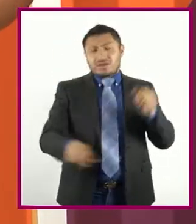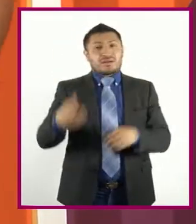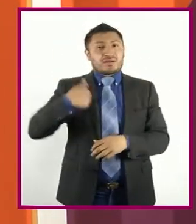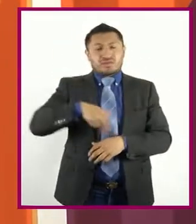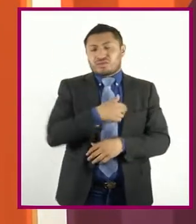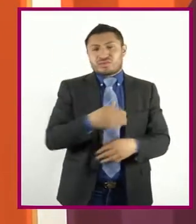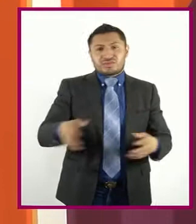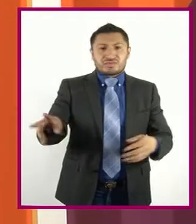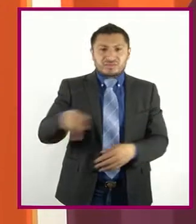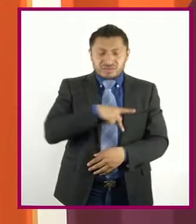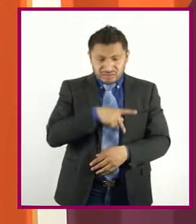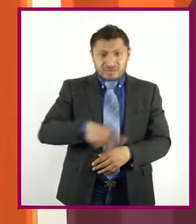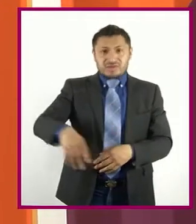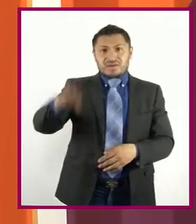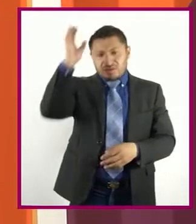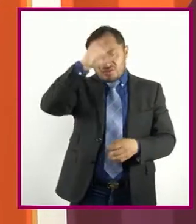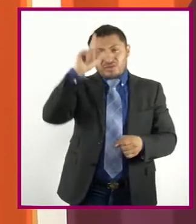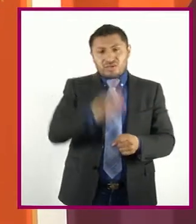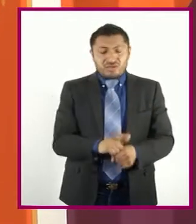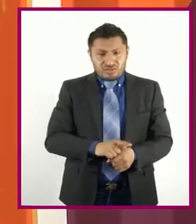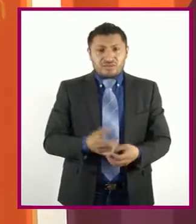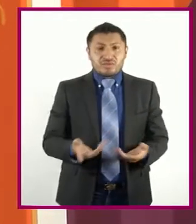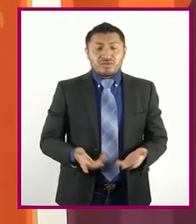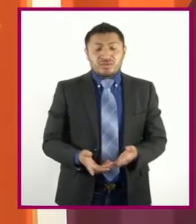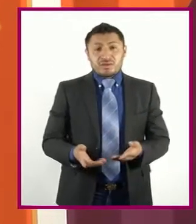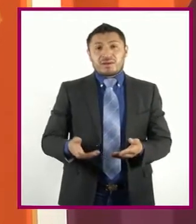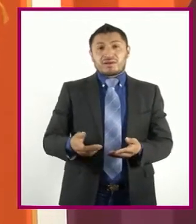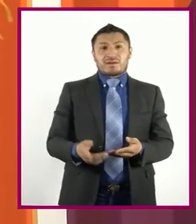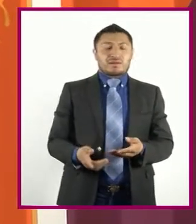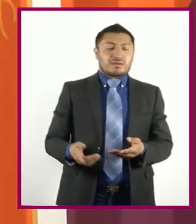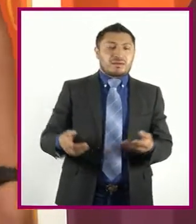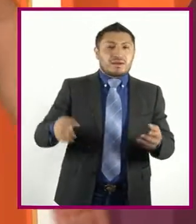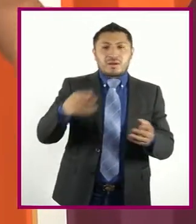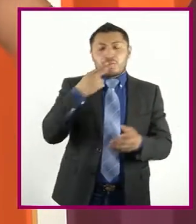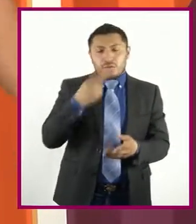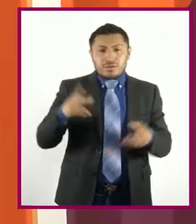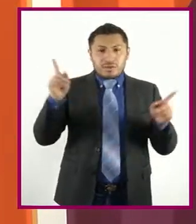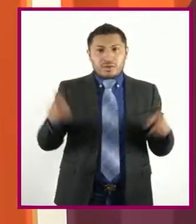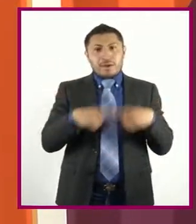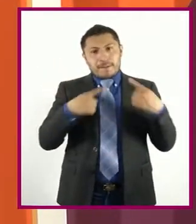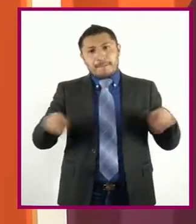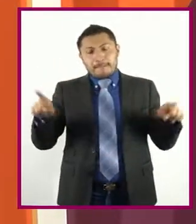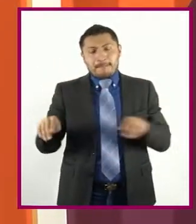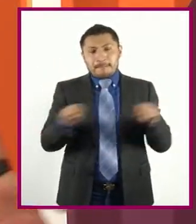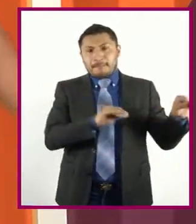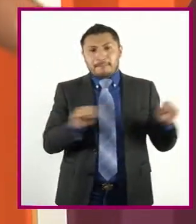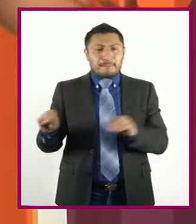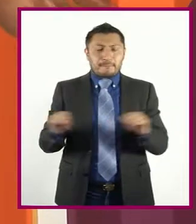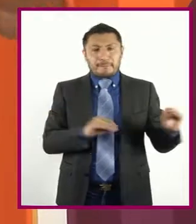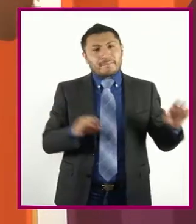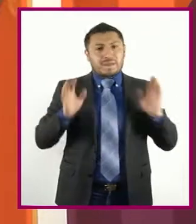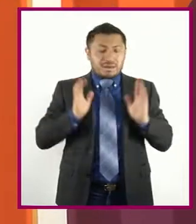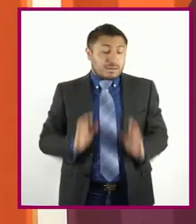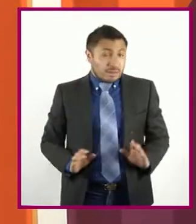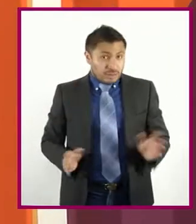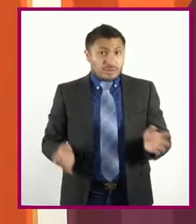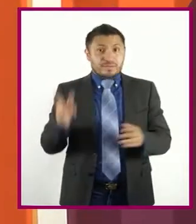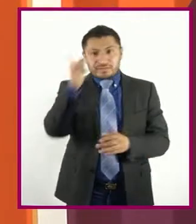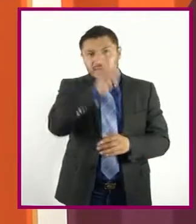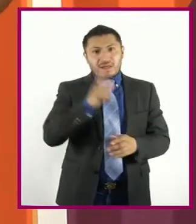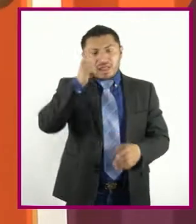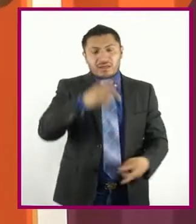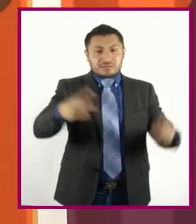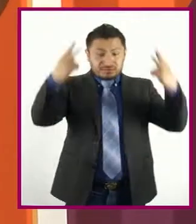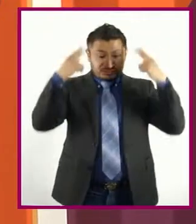Y resignificar Un espacio Utilizando la música Movimientos corporales Un lenguaje